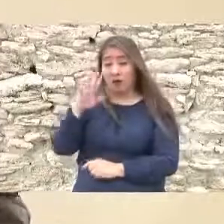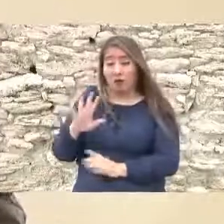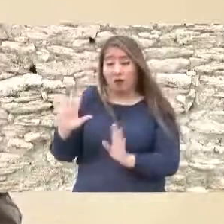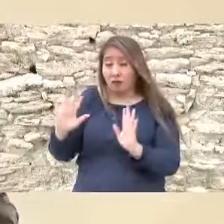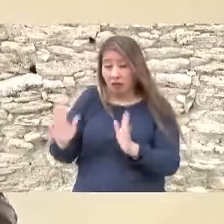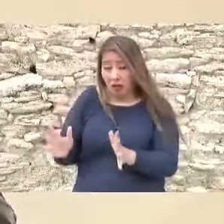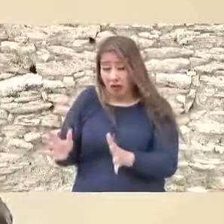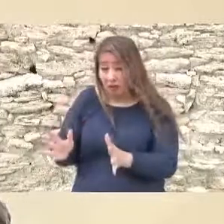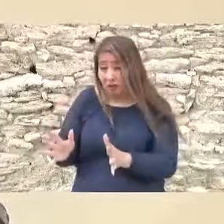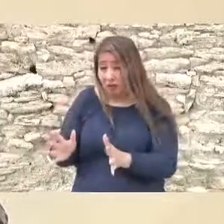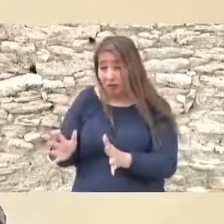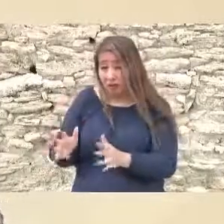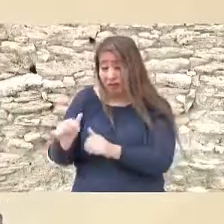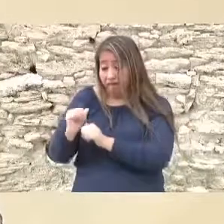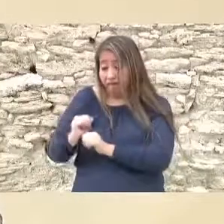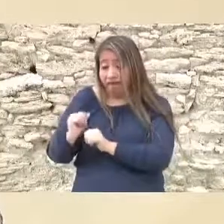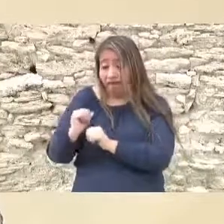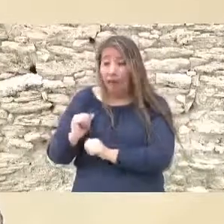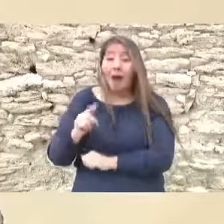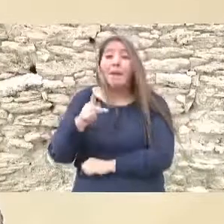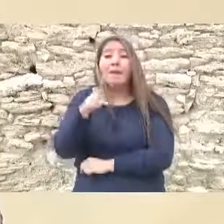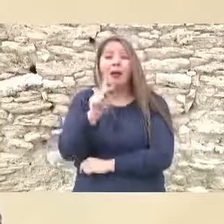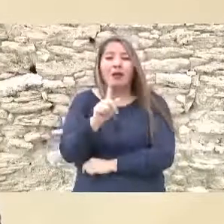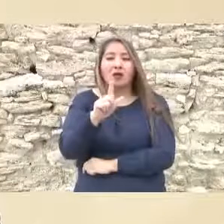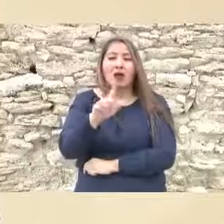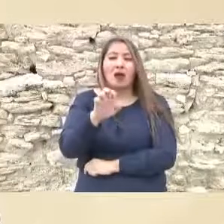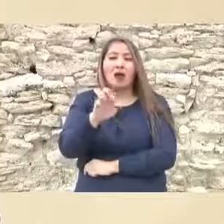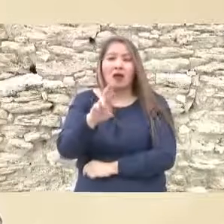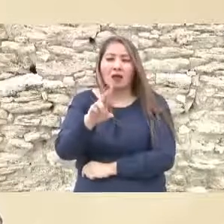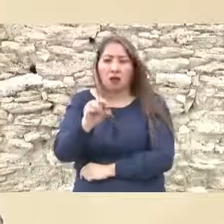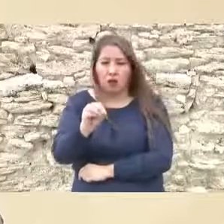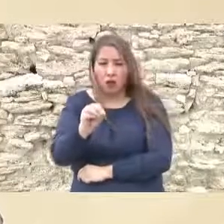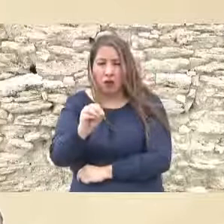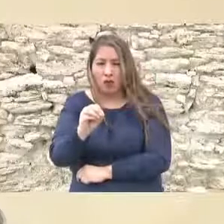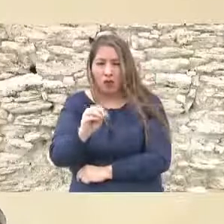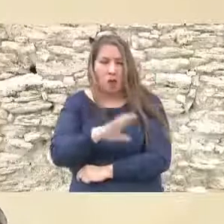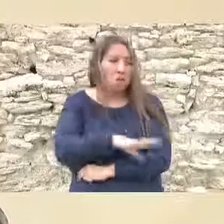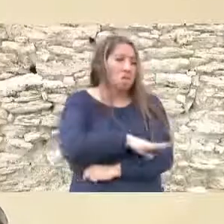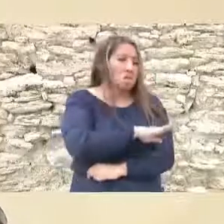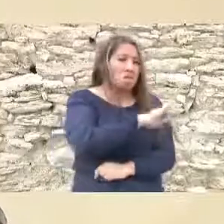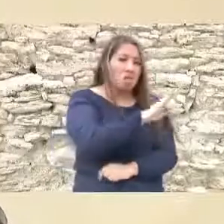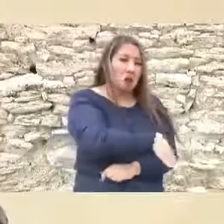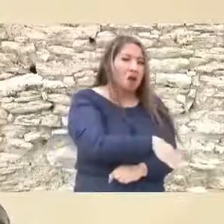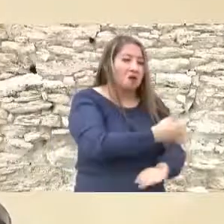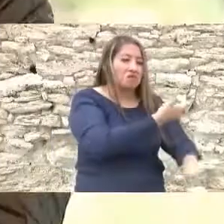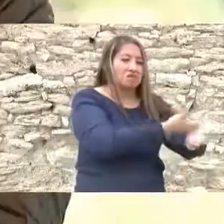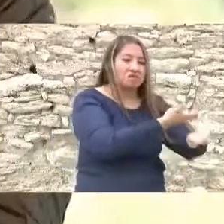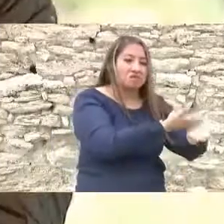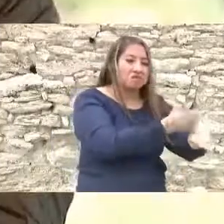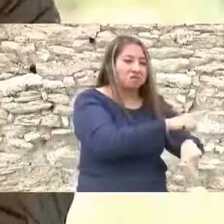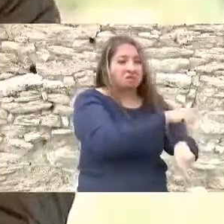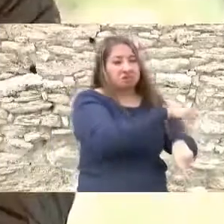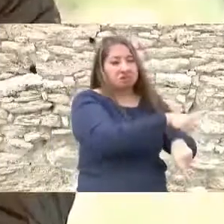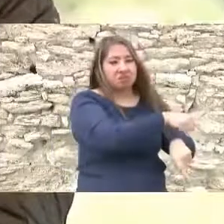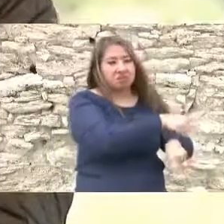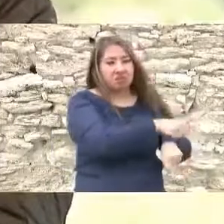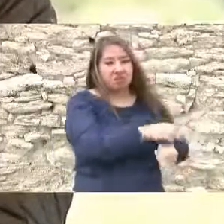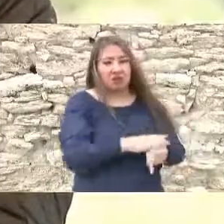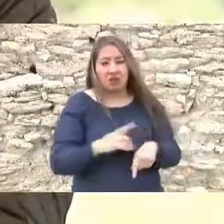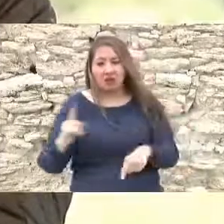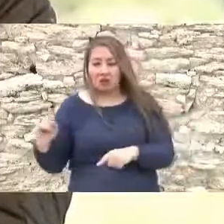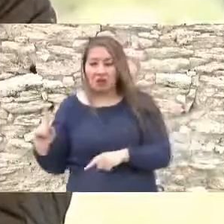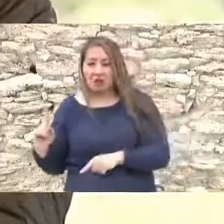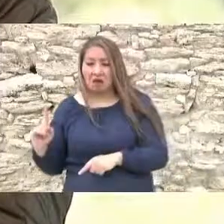menos Lerdo muere allá y lo va a buscar